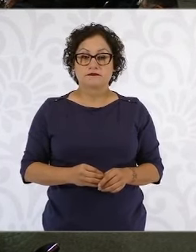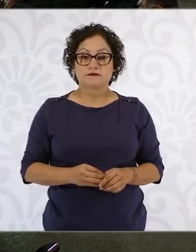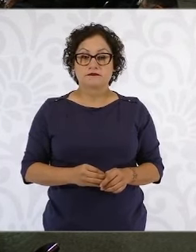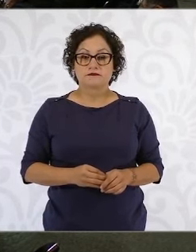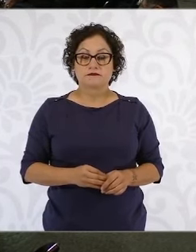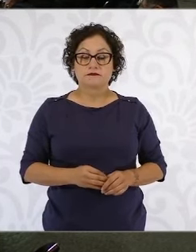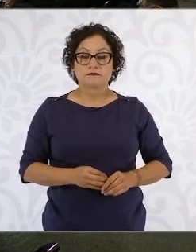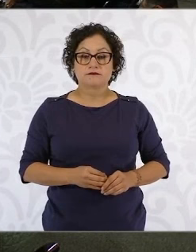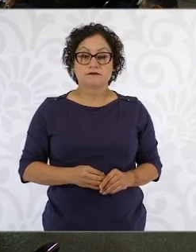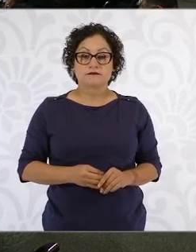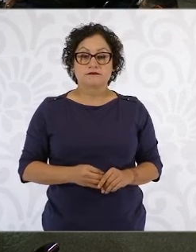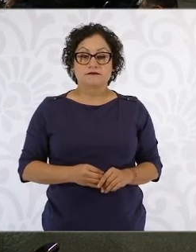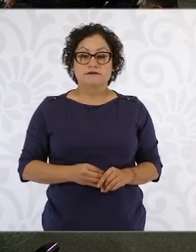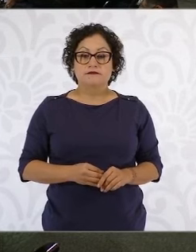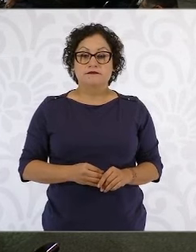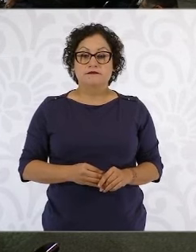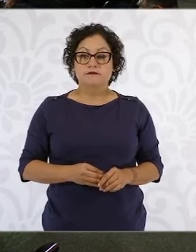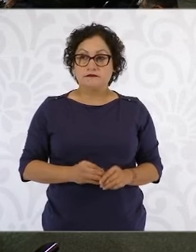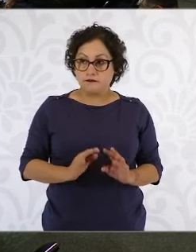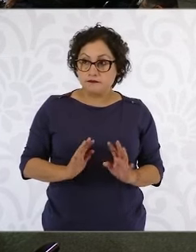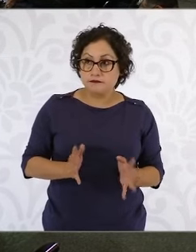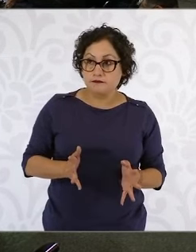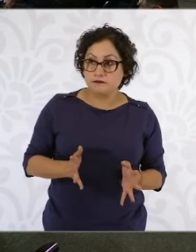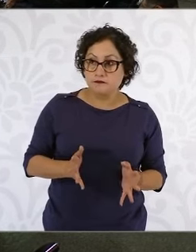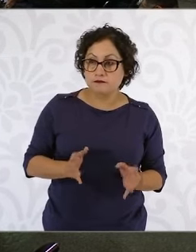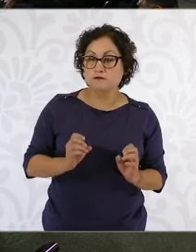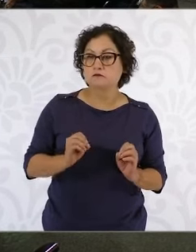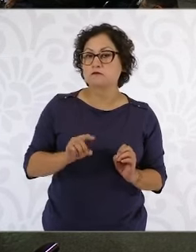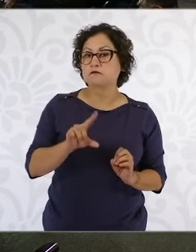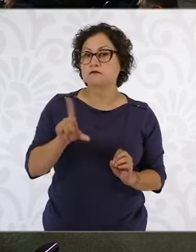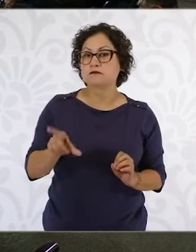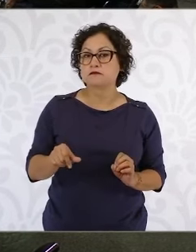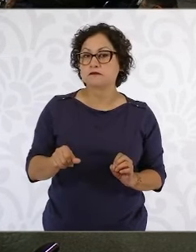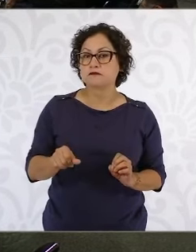Bueno, ¿ya? ¿O nos esperamos?